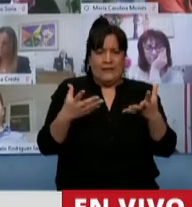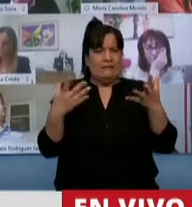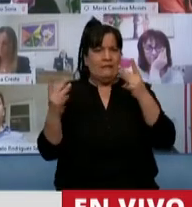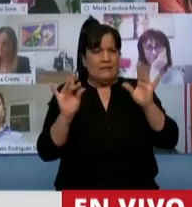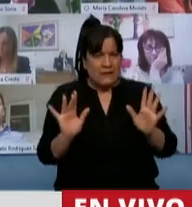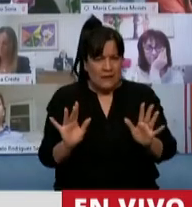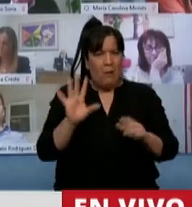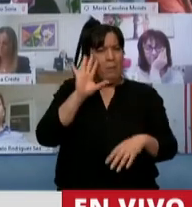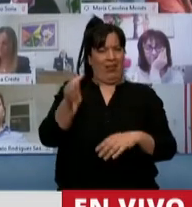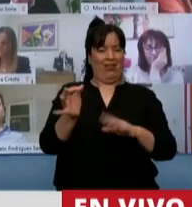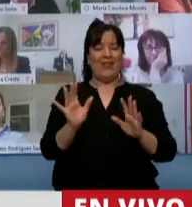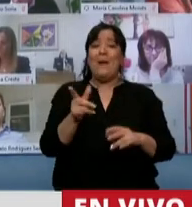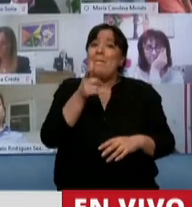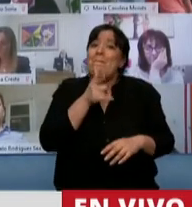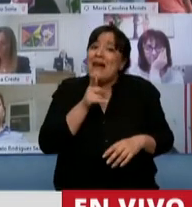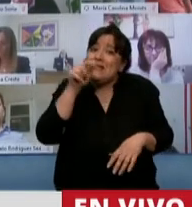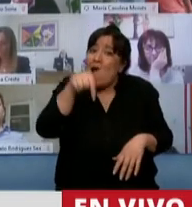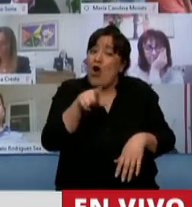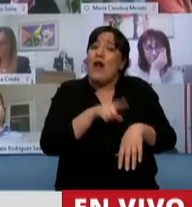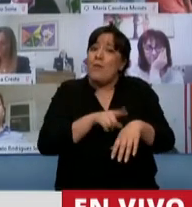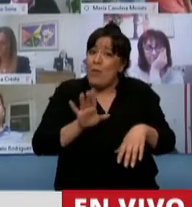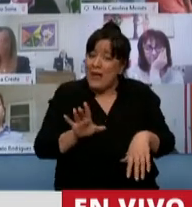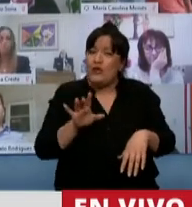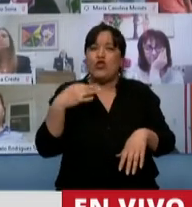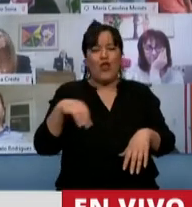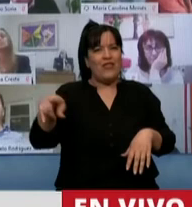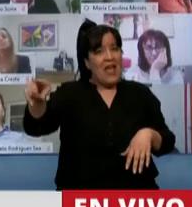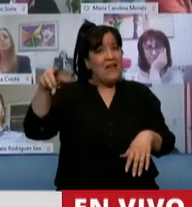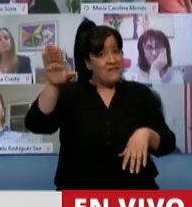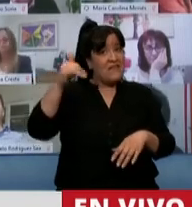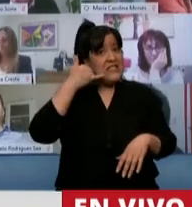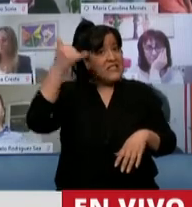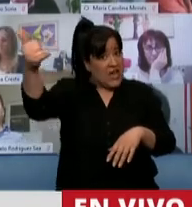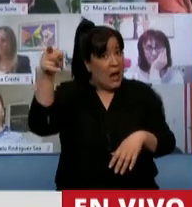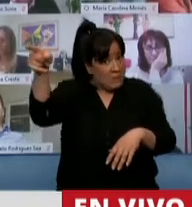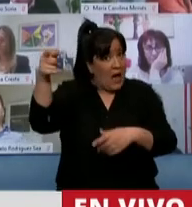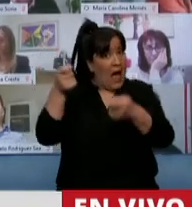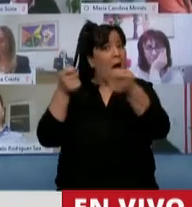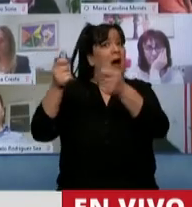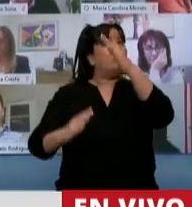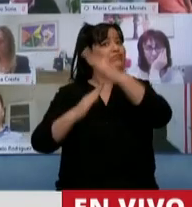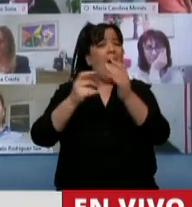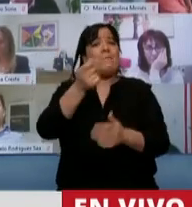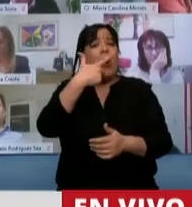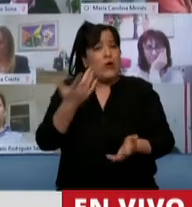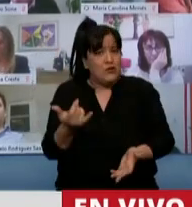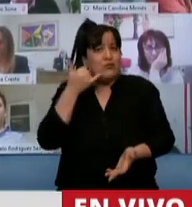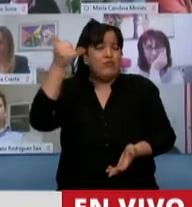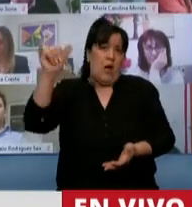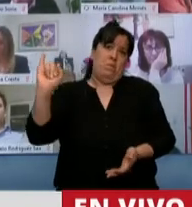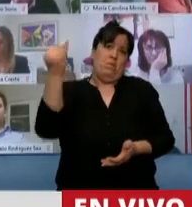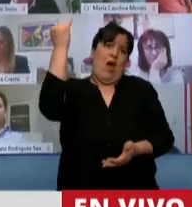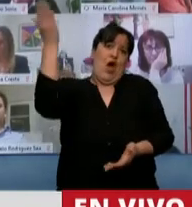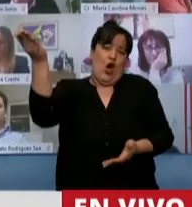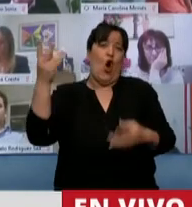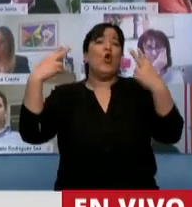Tal vez llega el momento de que lo llamen a su conductor político, hagan una llamada por teléfono a Mauricio Macri, que es mucho mejor